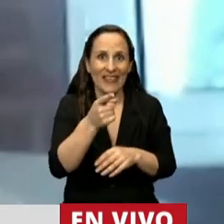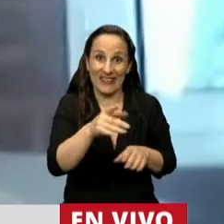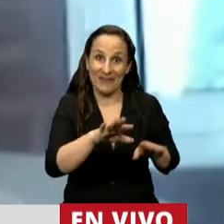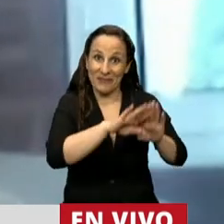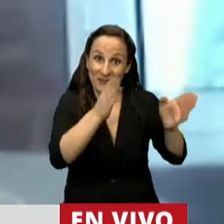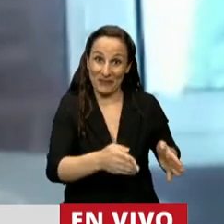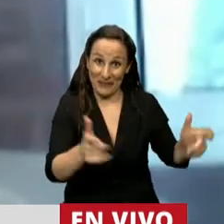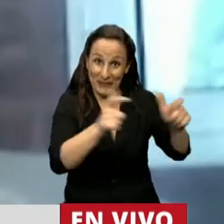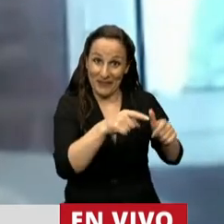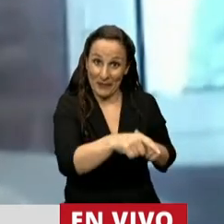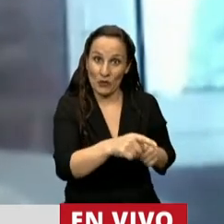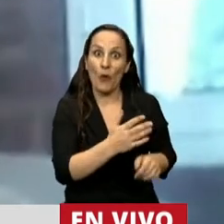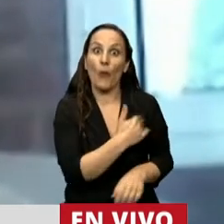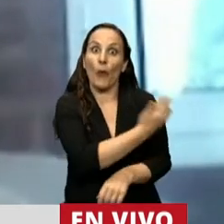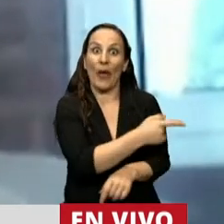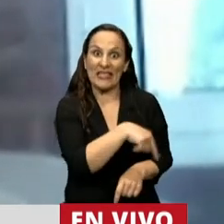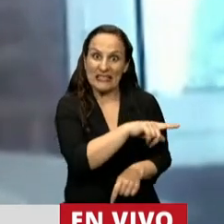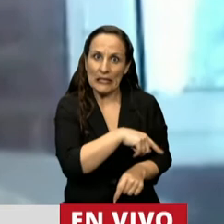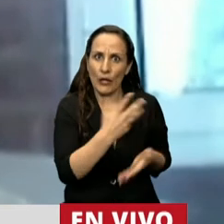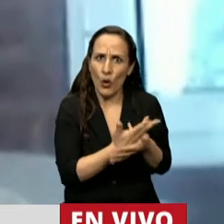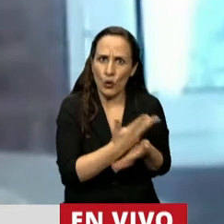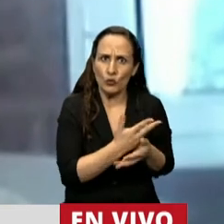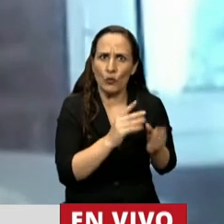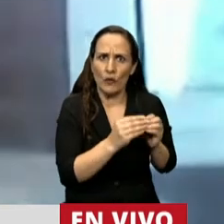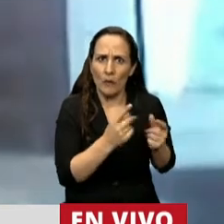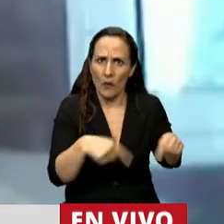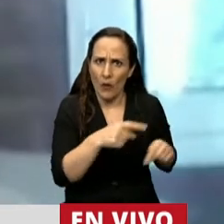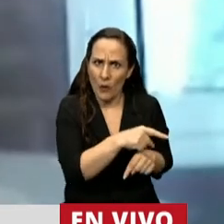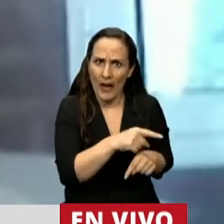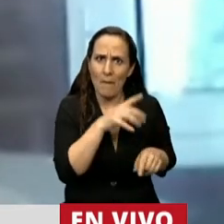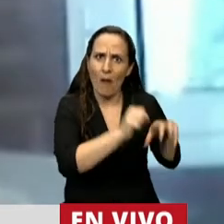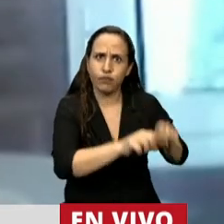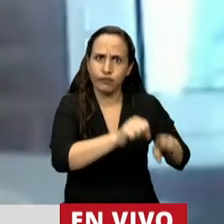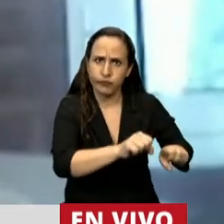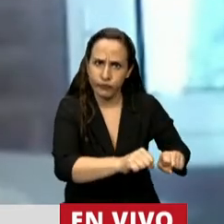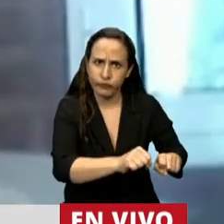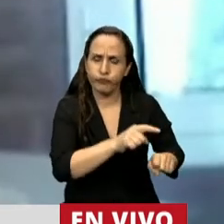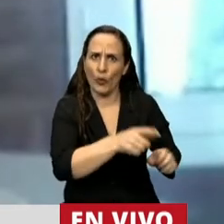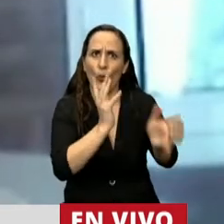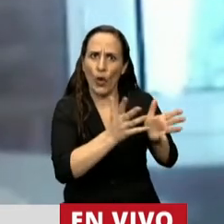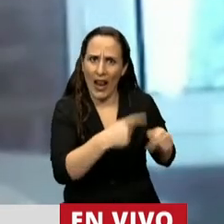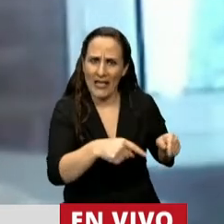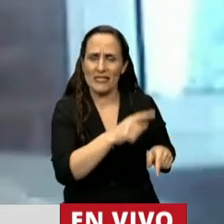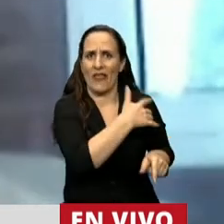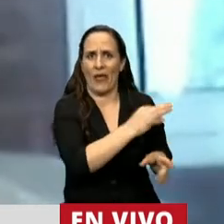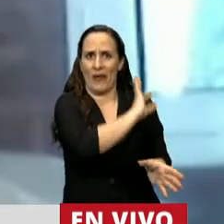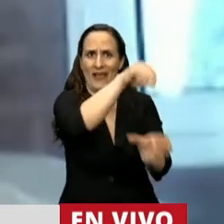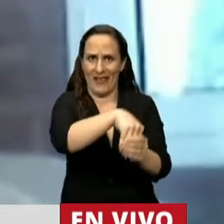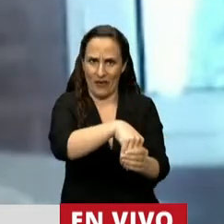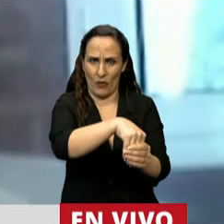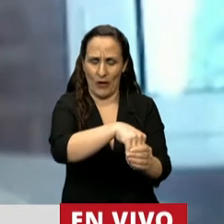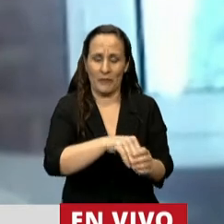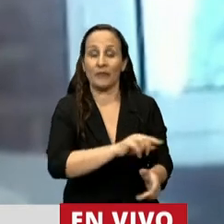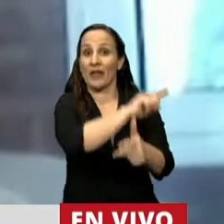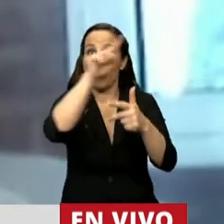mesa a los vecinos damnificados de todos los lugares que fueron usurpados y atropellados violentamente. Y la segunda, le